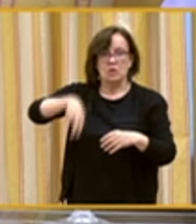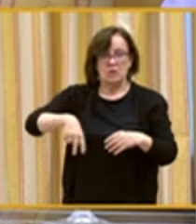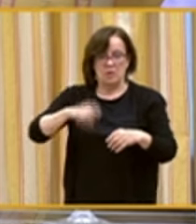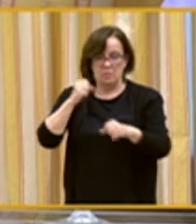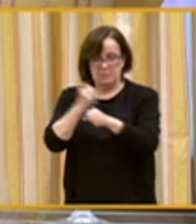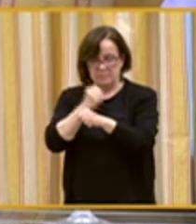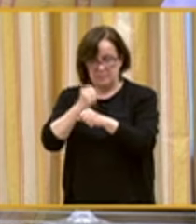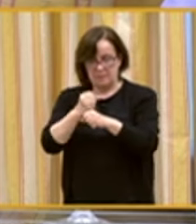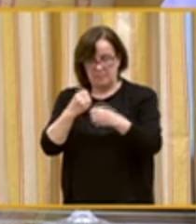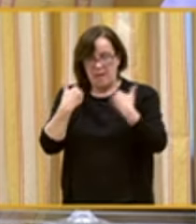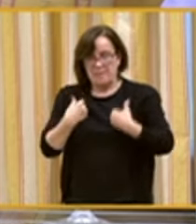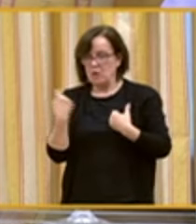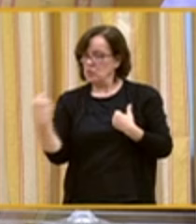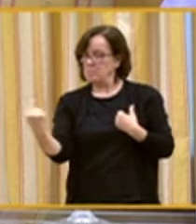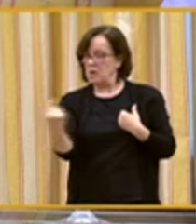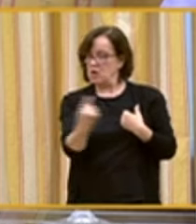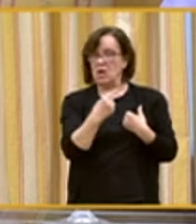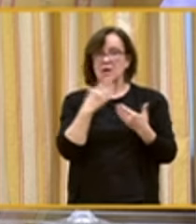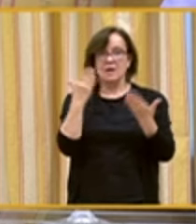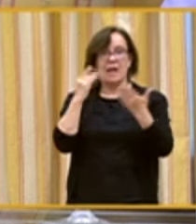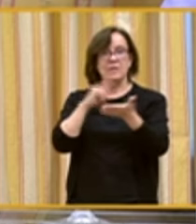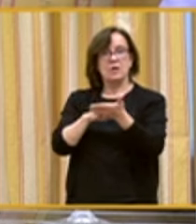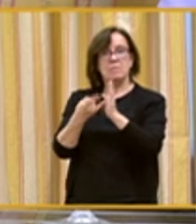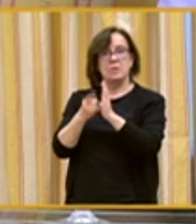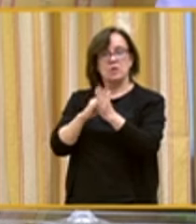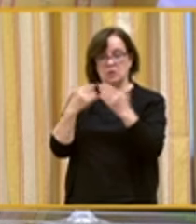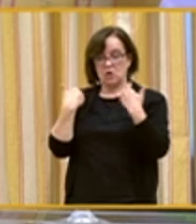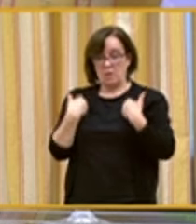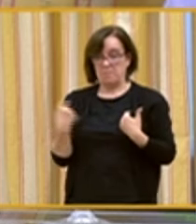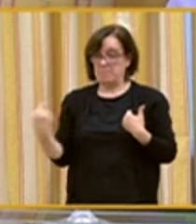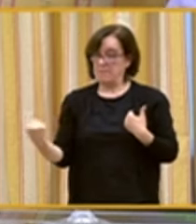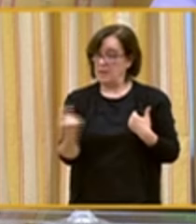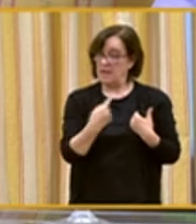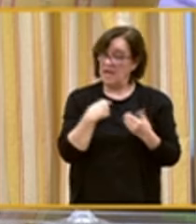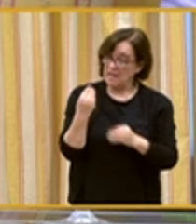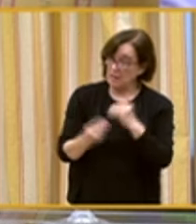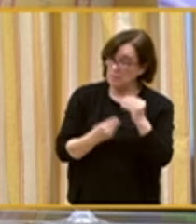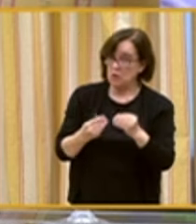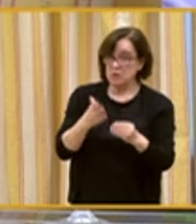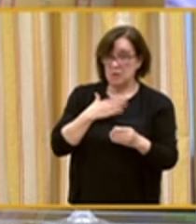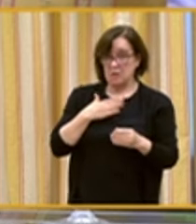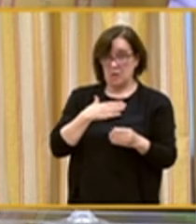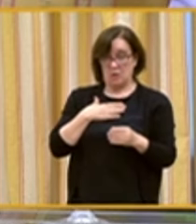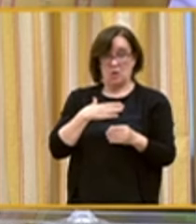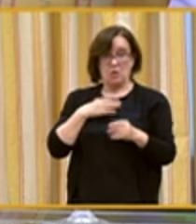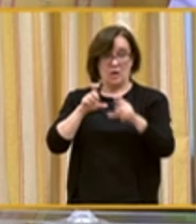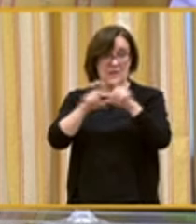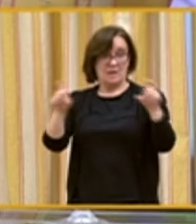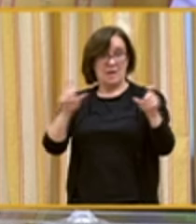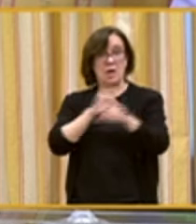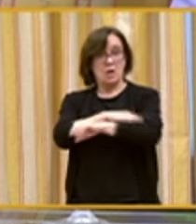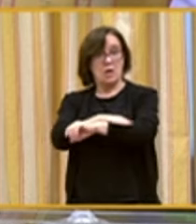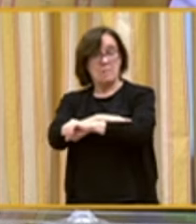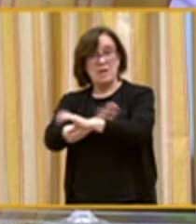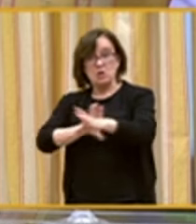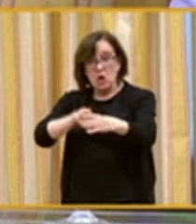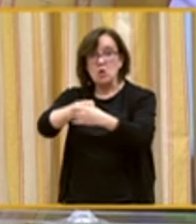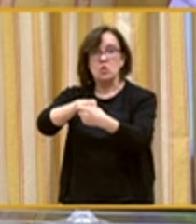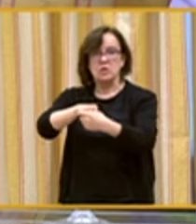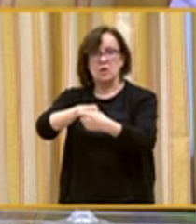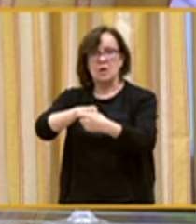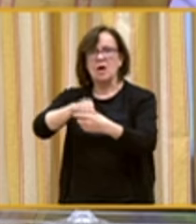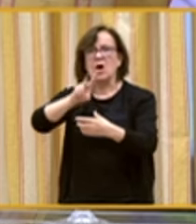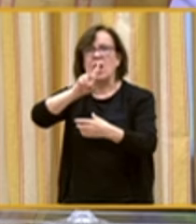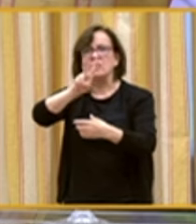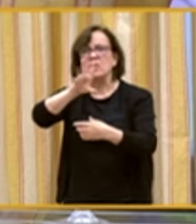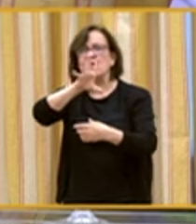empleo personalizado gracias a un proyecto de empleo personalizado que hemos hecho desde plena inclusión con el Ministerio de Inclusión, con